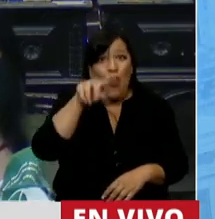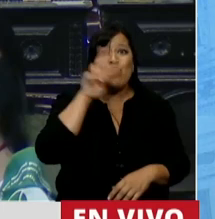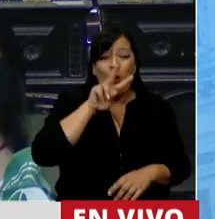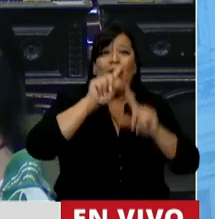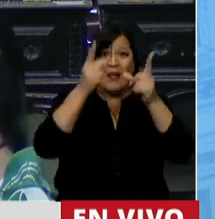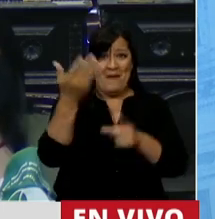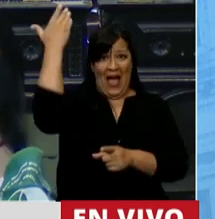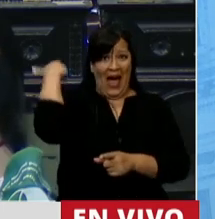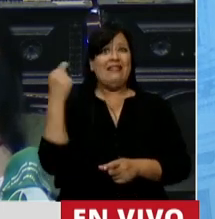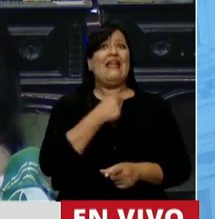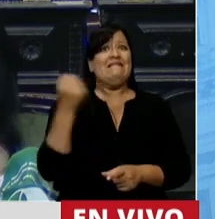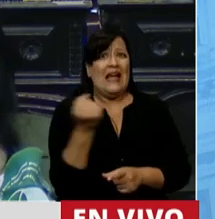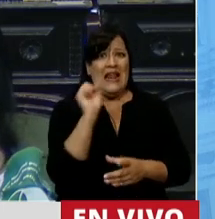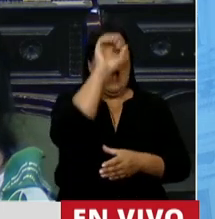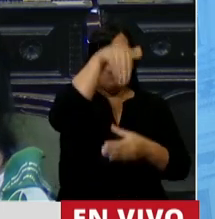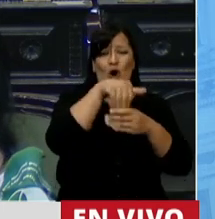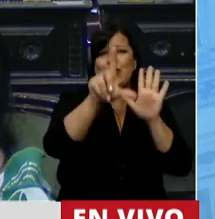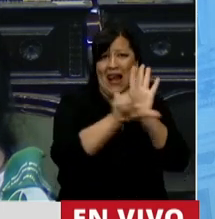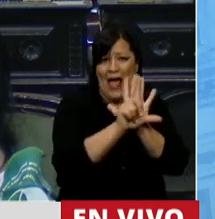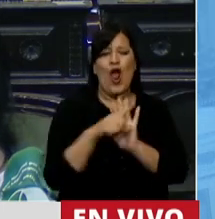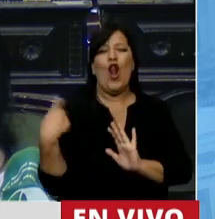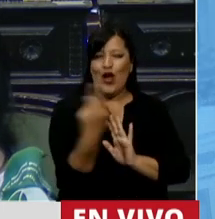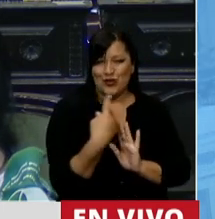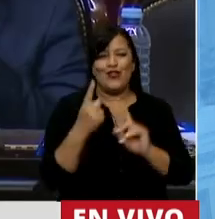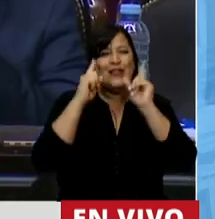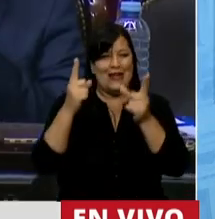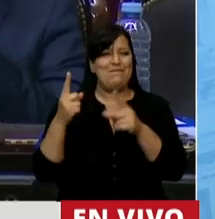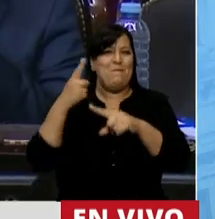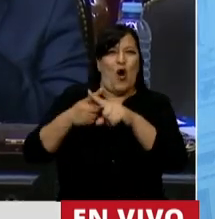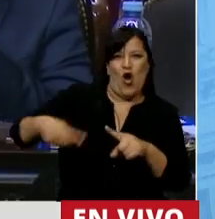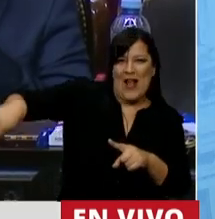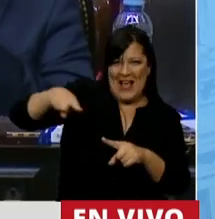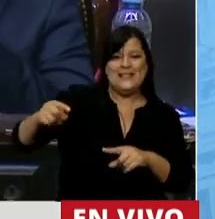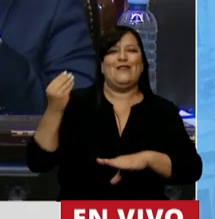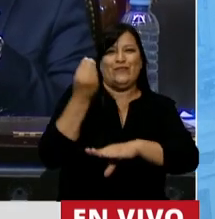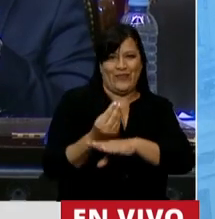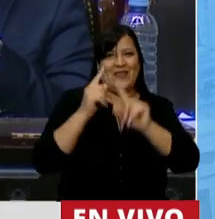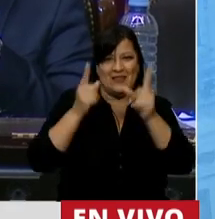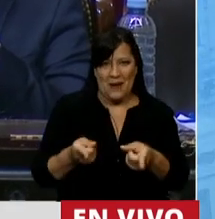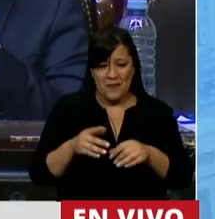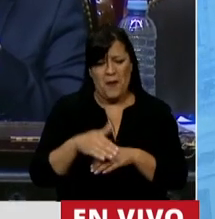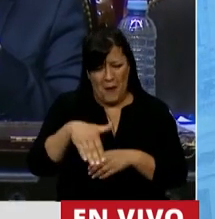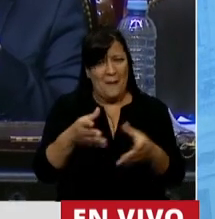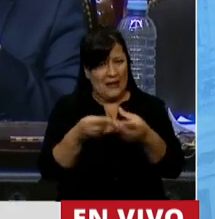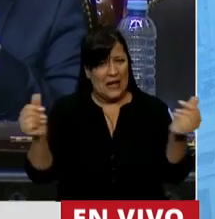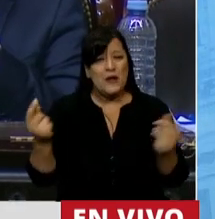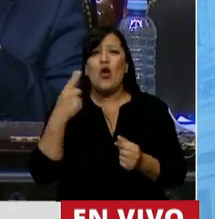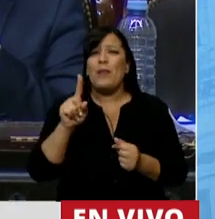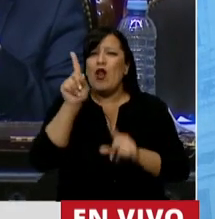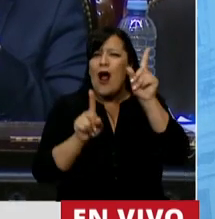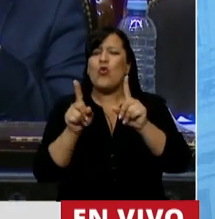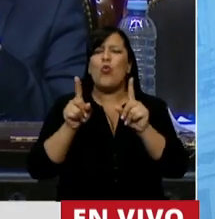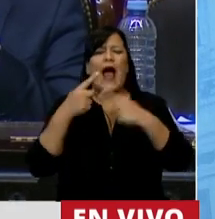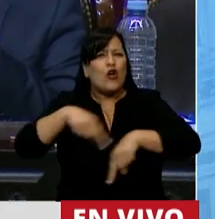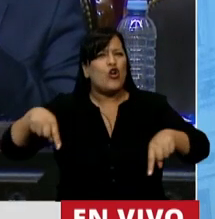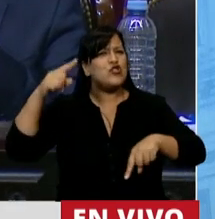ley. Y nosotras estamos también en nombre de esas compañeras. Termino con esto. Hay cuestiones que quiero que pensemos